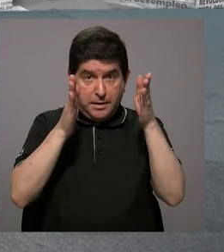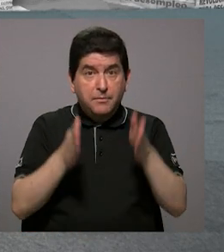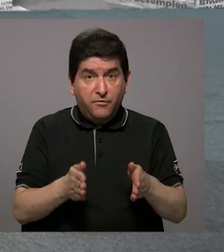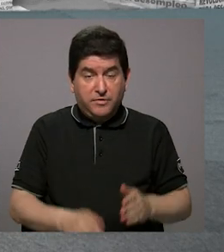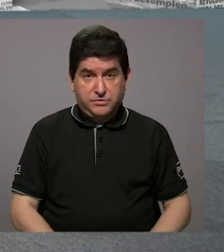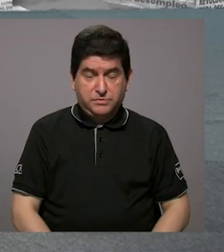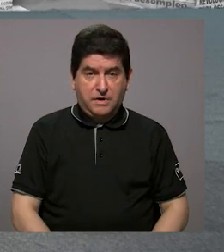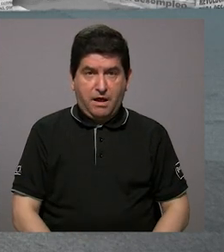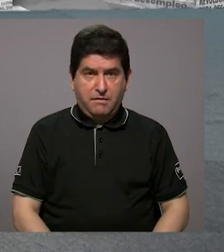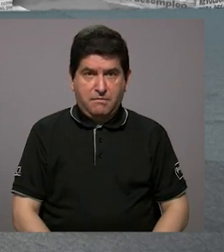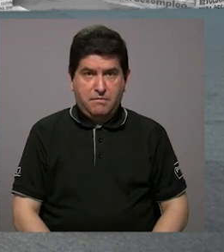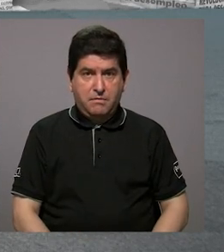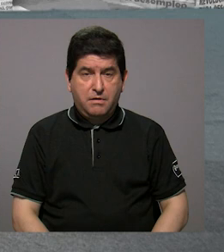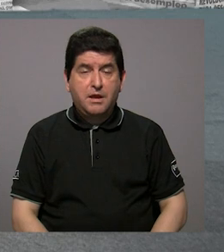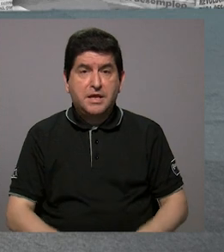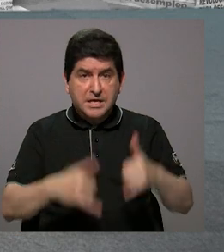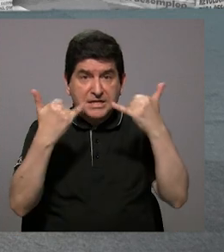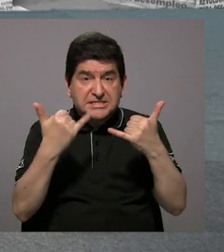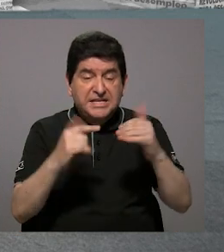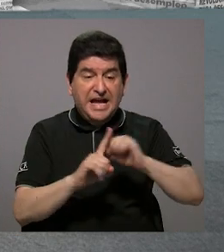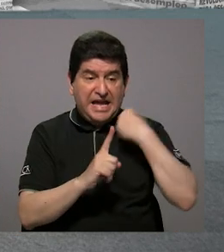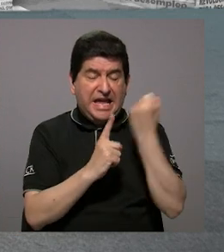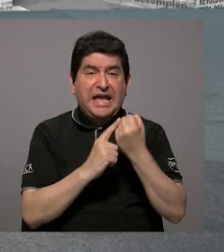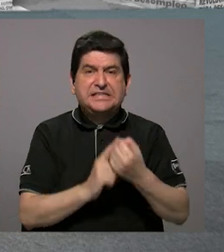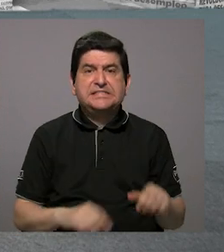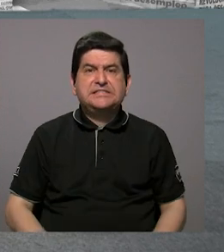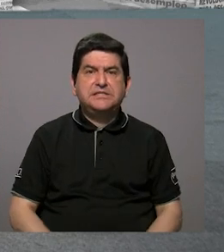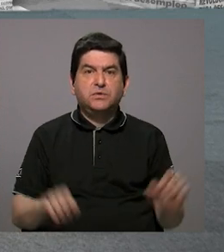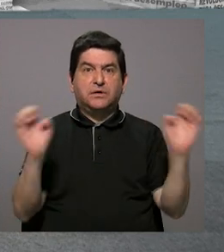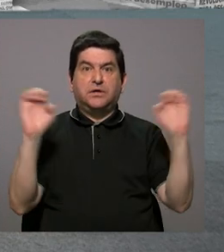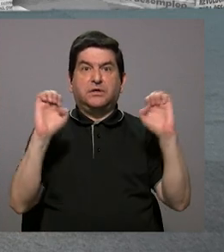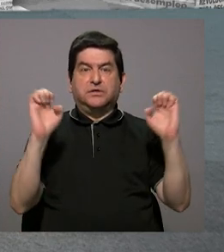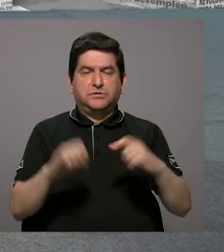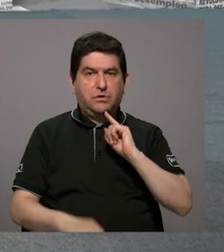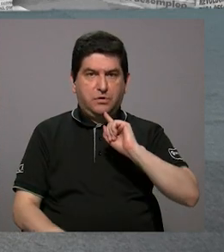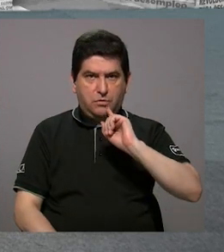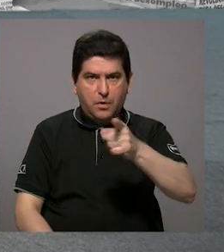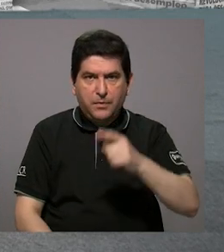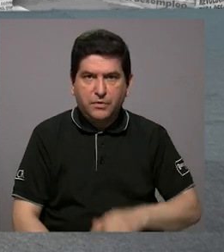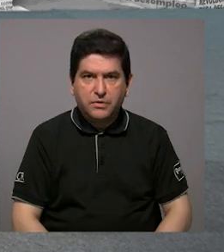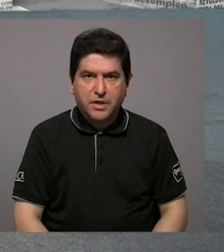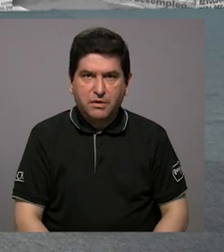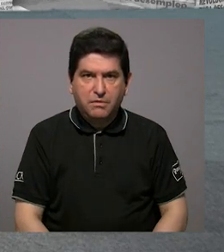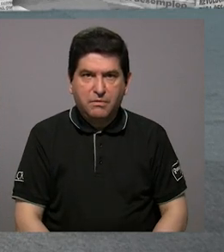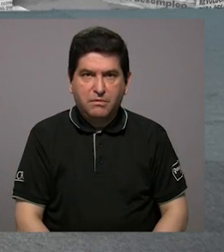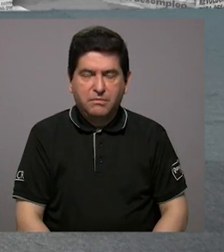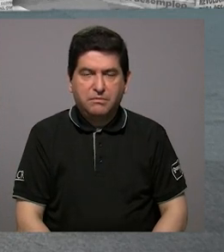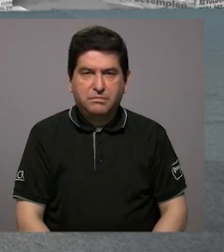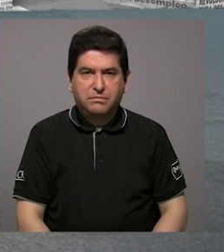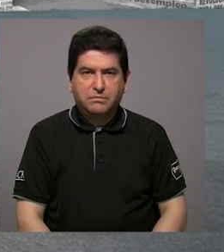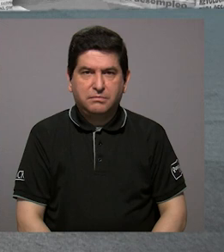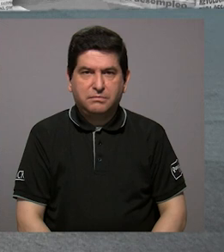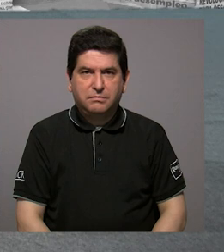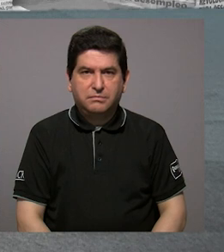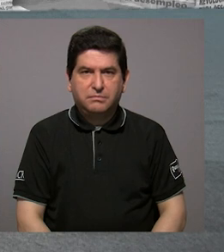profesionales en donde ustedes estaban en una emergencia porque, como usted bien lo dice, era